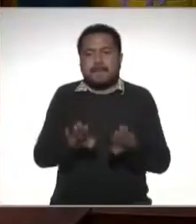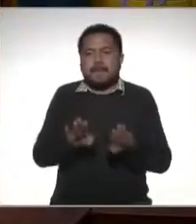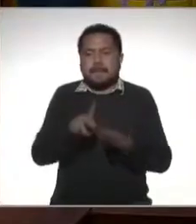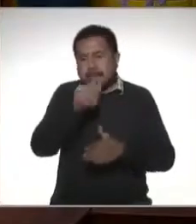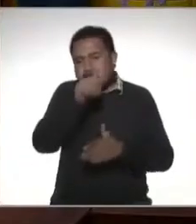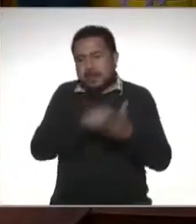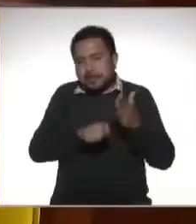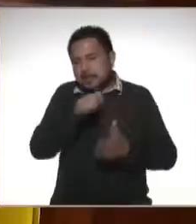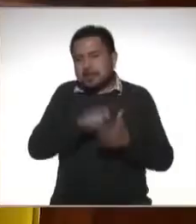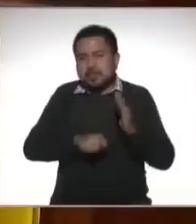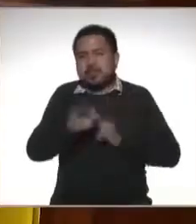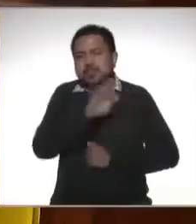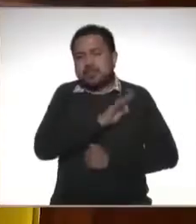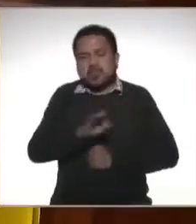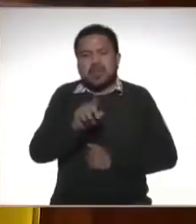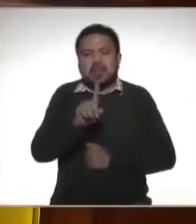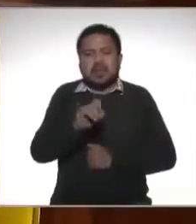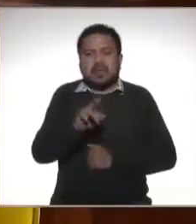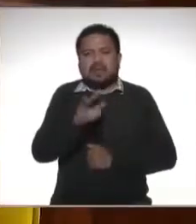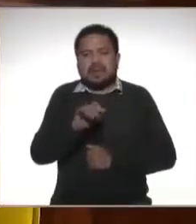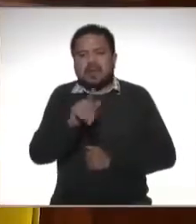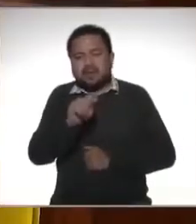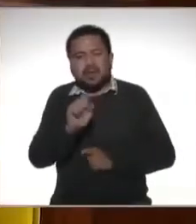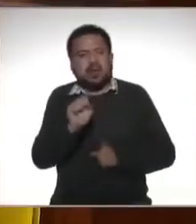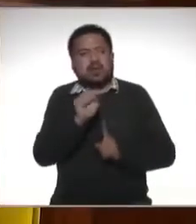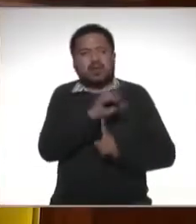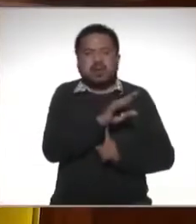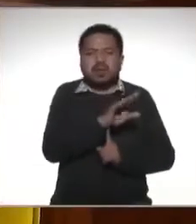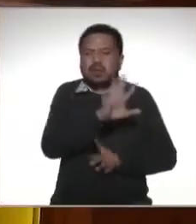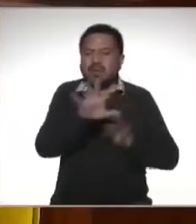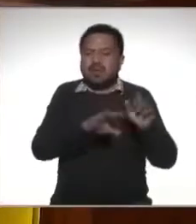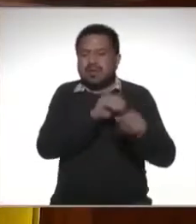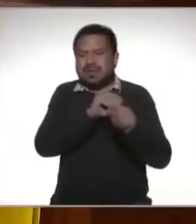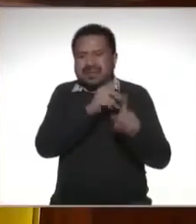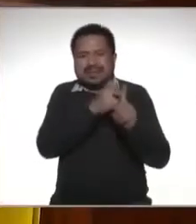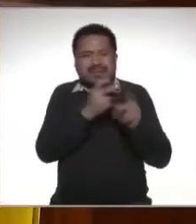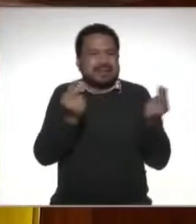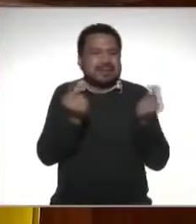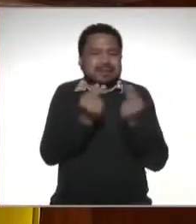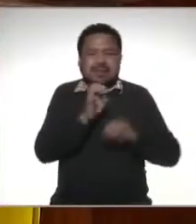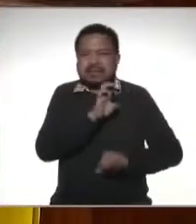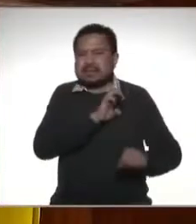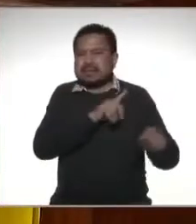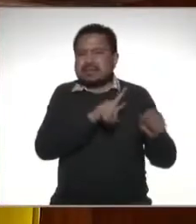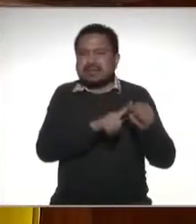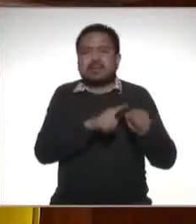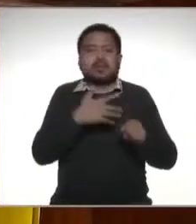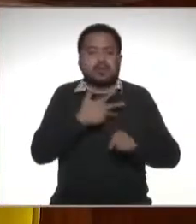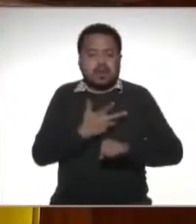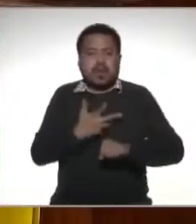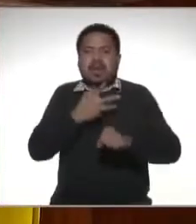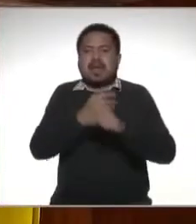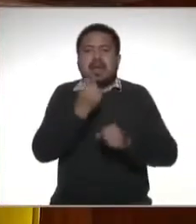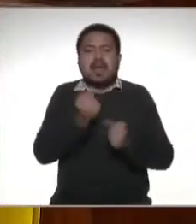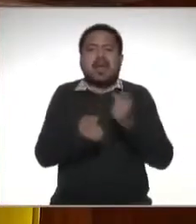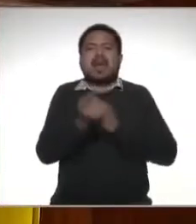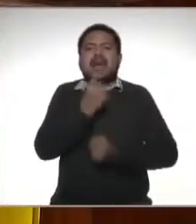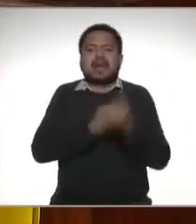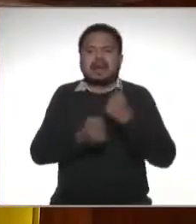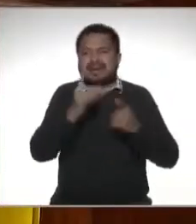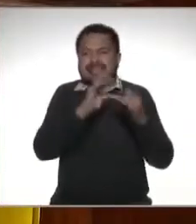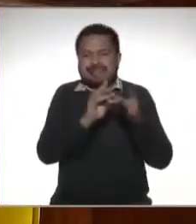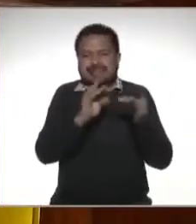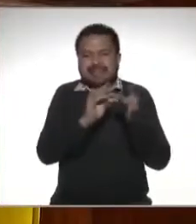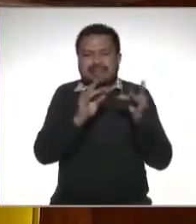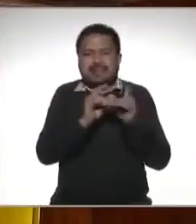crédito tarjeta de débito traspaso transferencia entonces son esos digamos requisitos particulares y yo agregaría algunos detalles